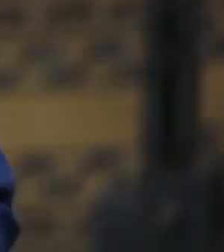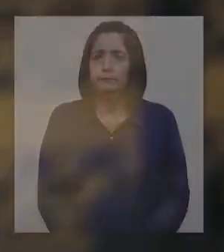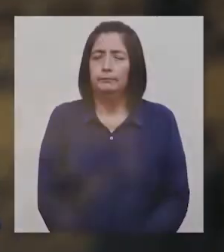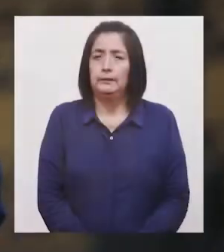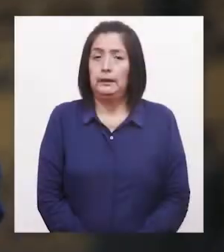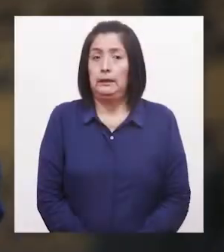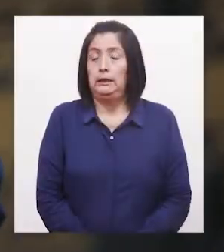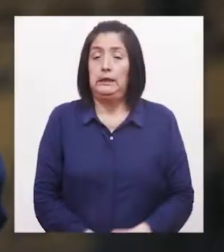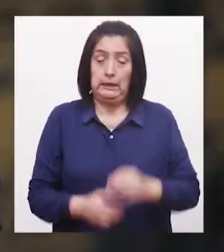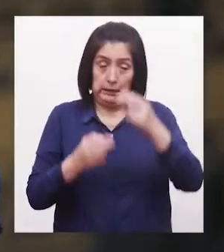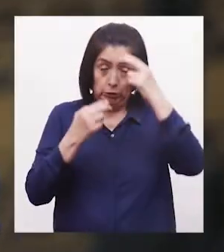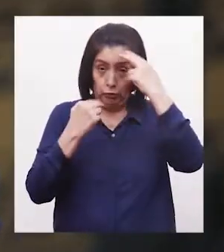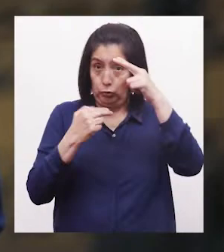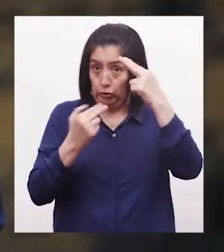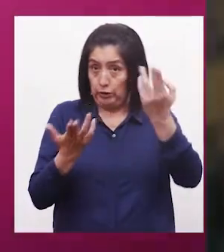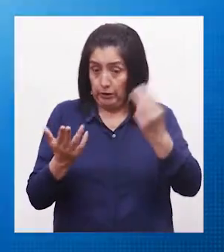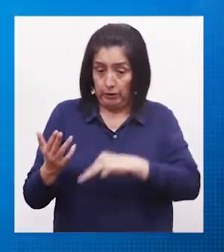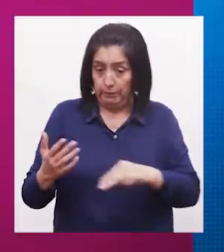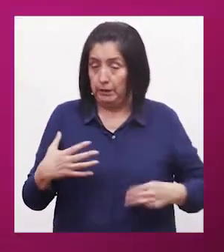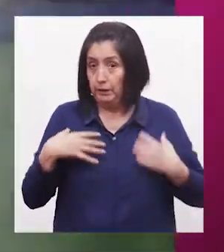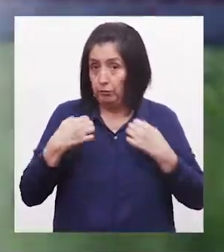En las últimas noticias del sector